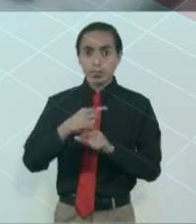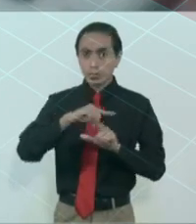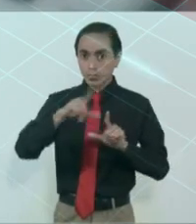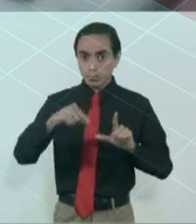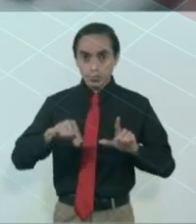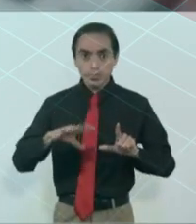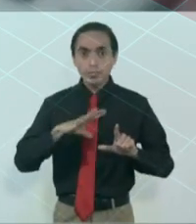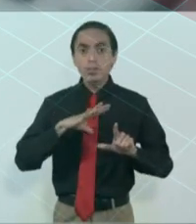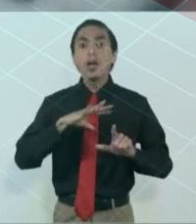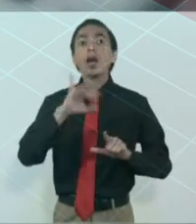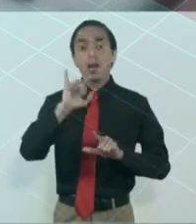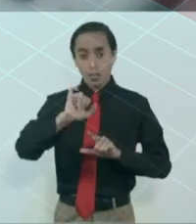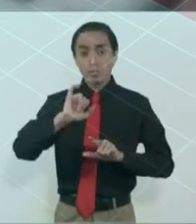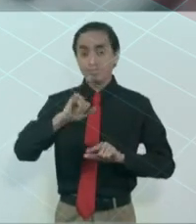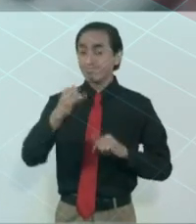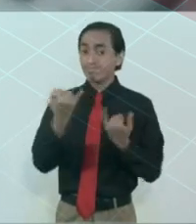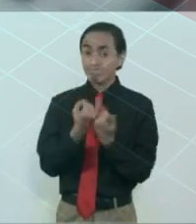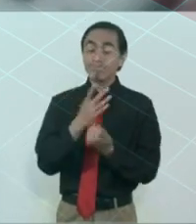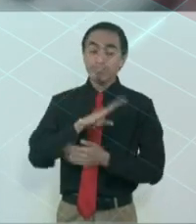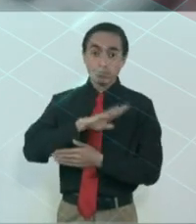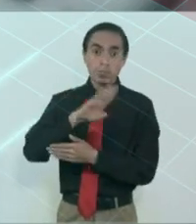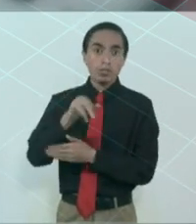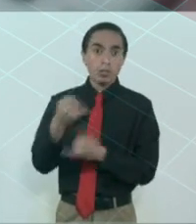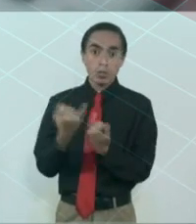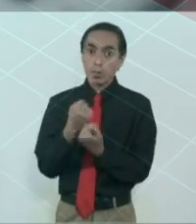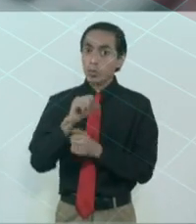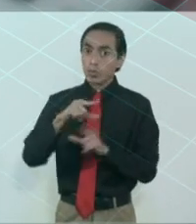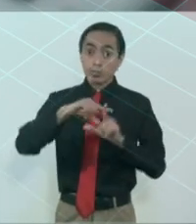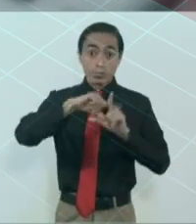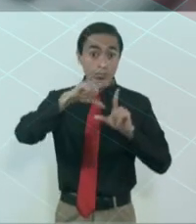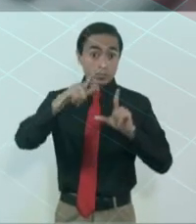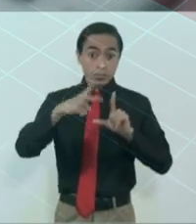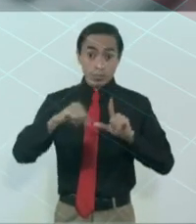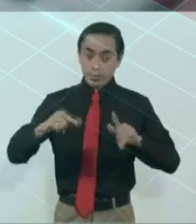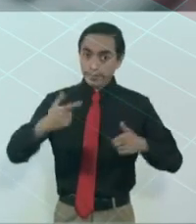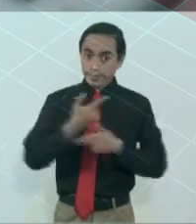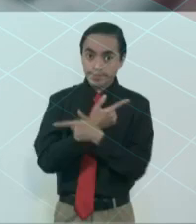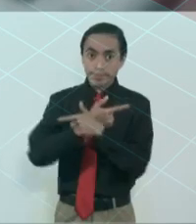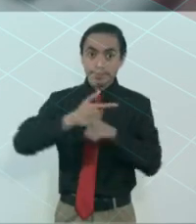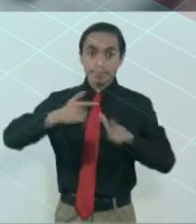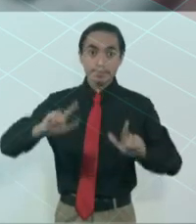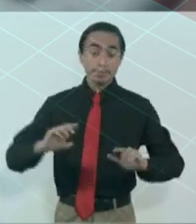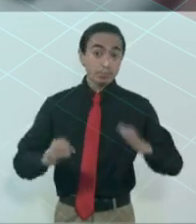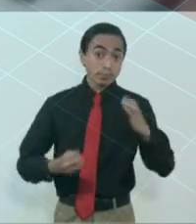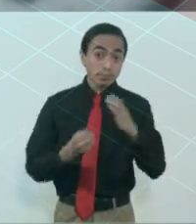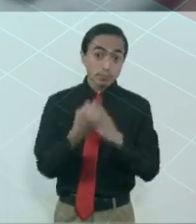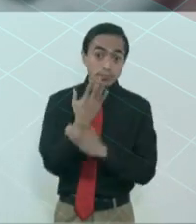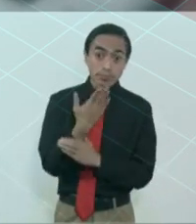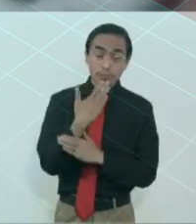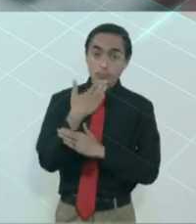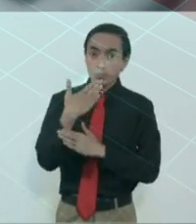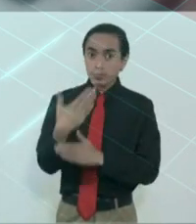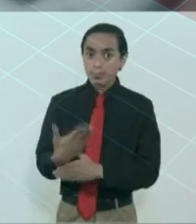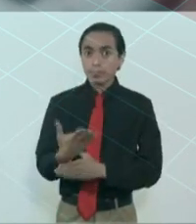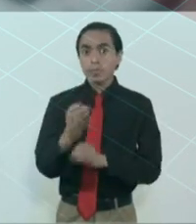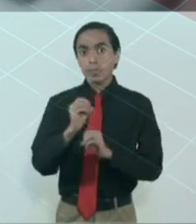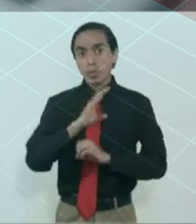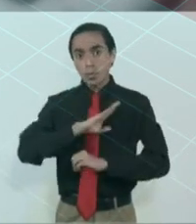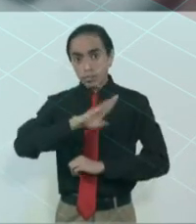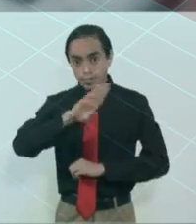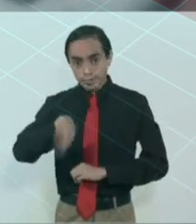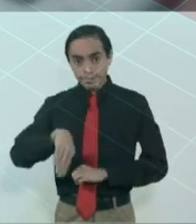Lograr la liberación de México y una patria nueva o morir por ella. Gracias